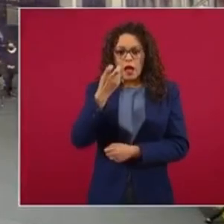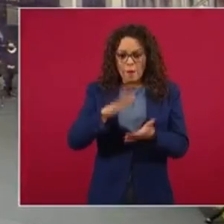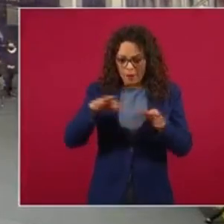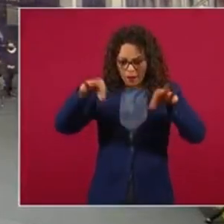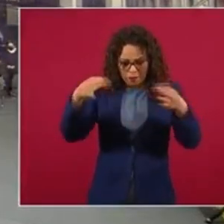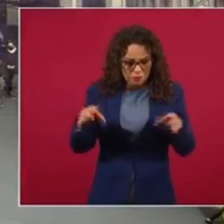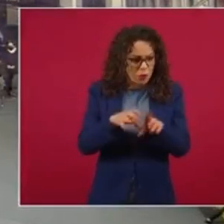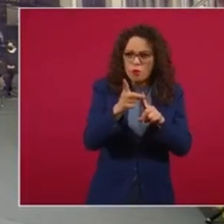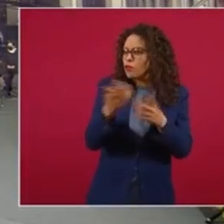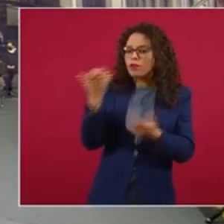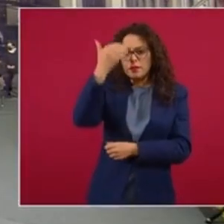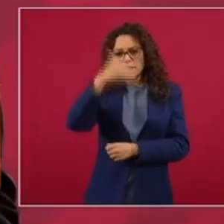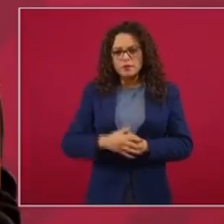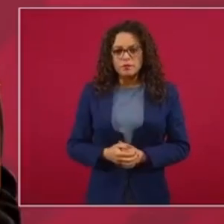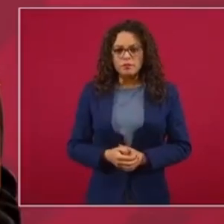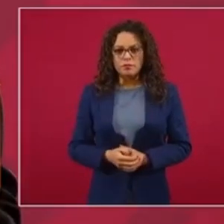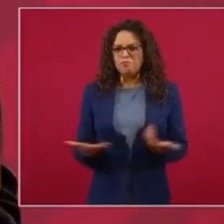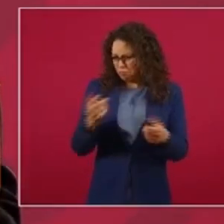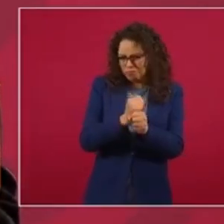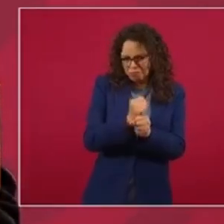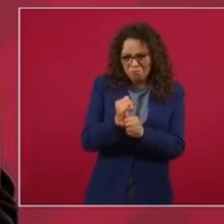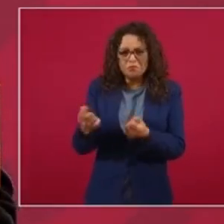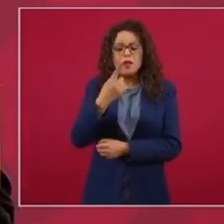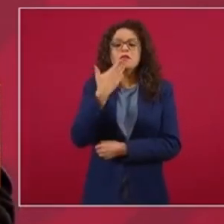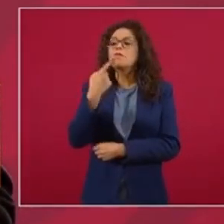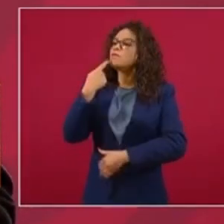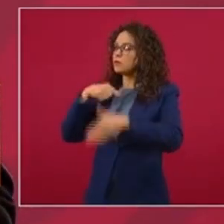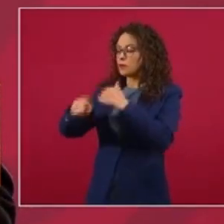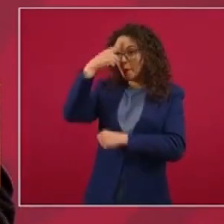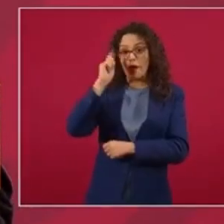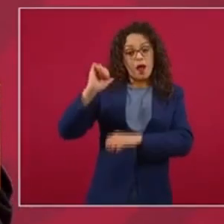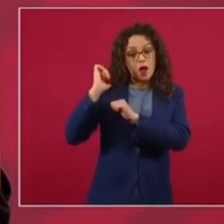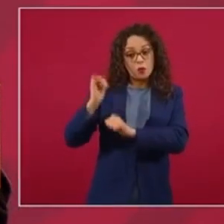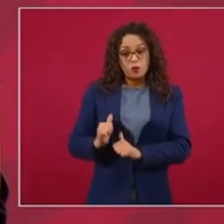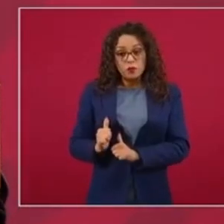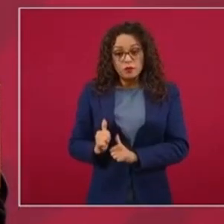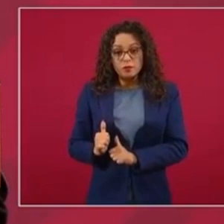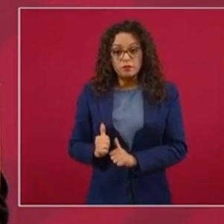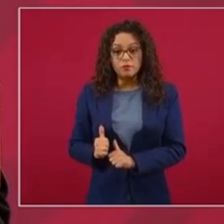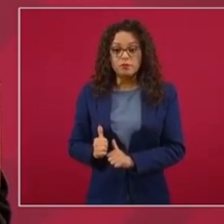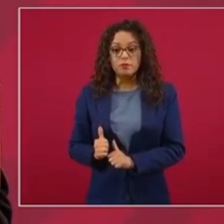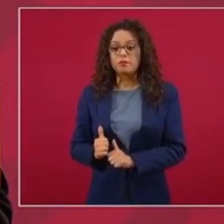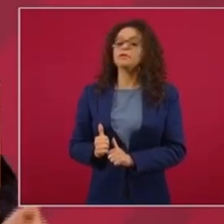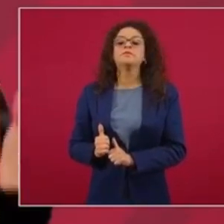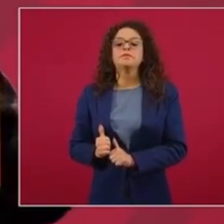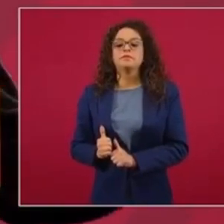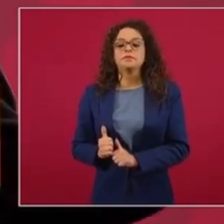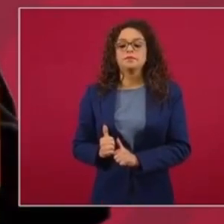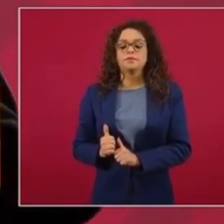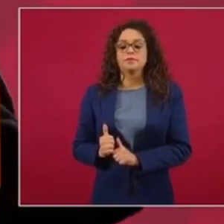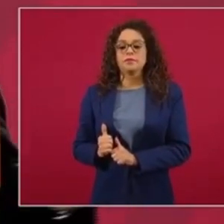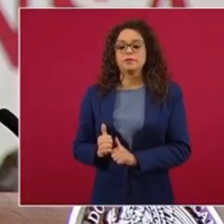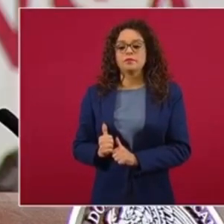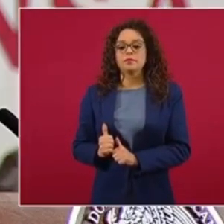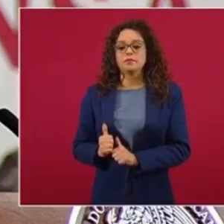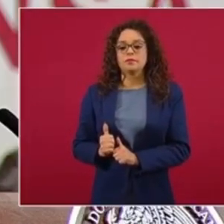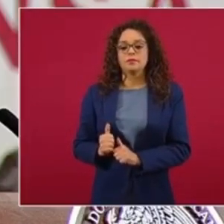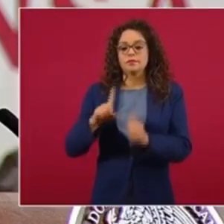Pues que sea la investigación, qué bien que presentan una denuncia para que una autoridad independiente